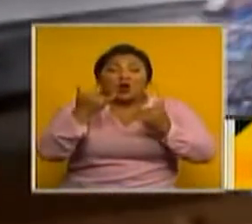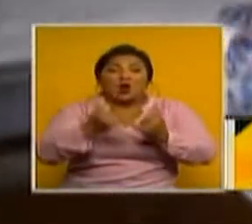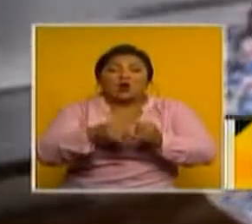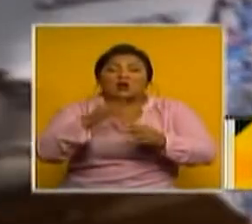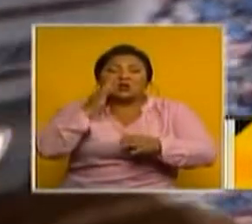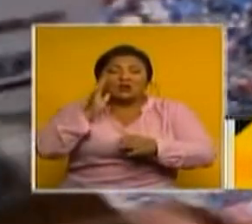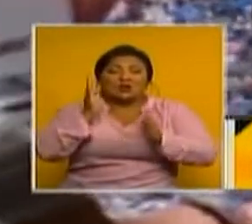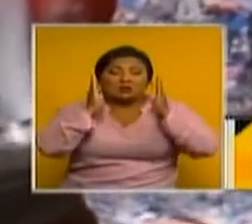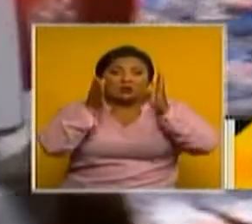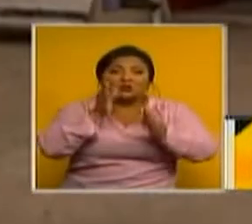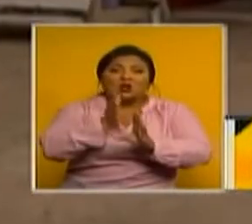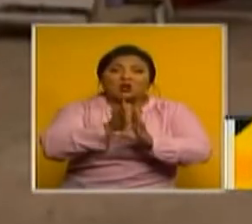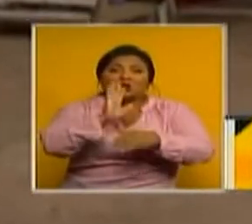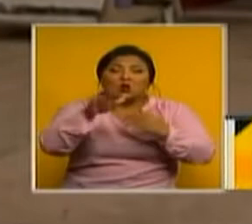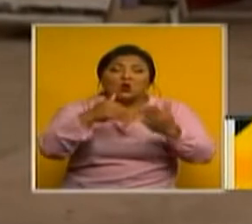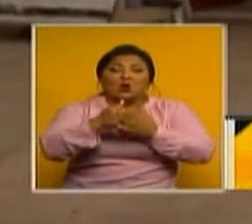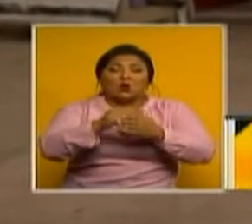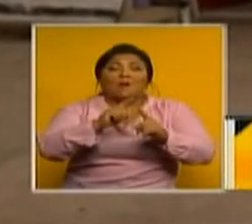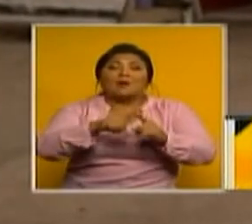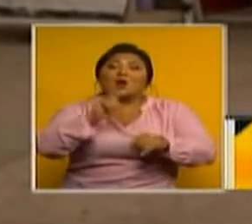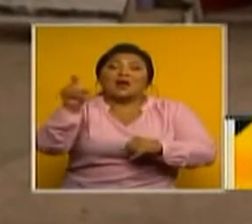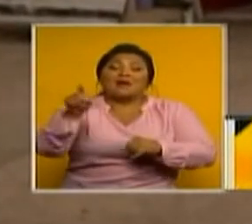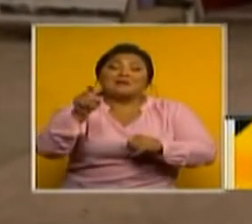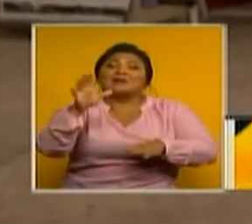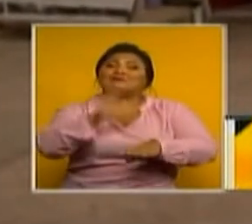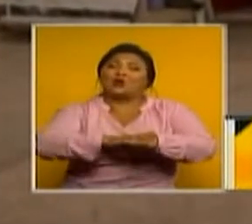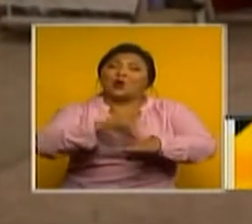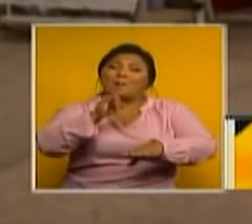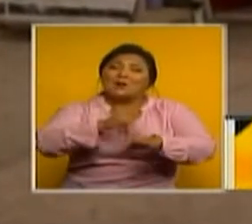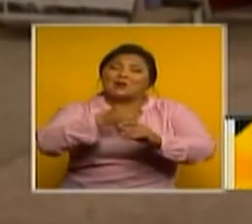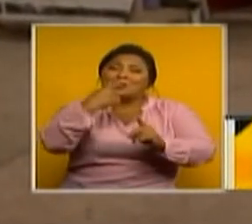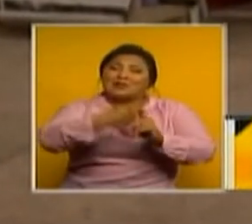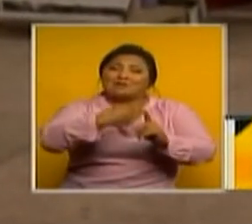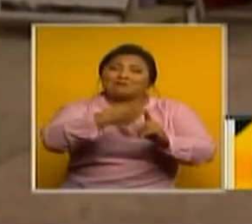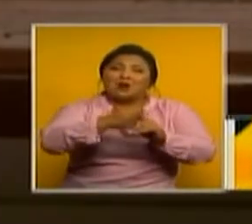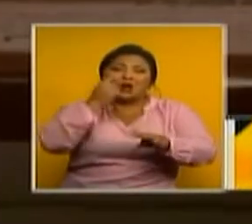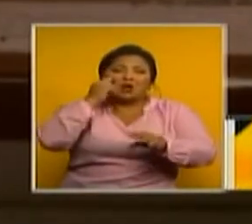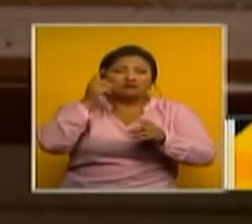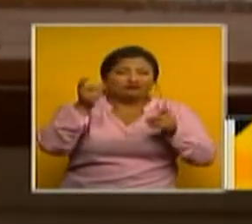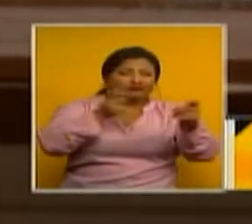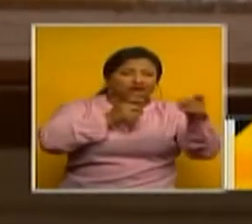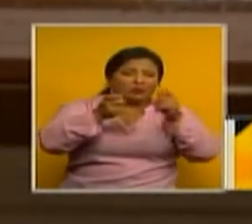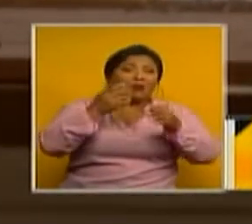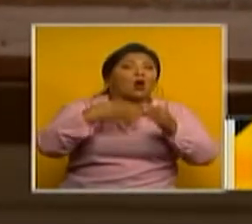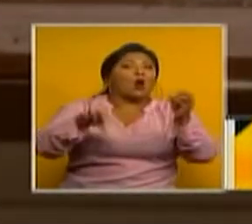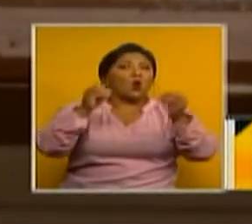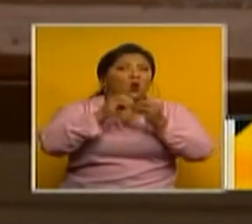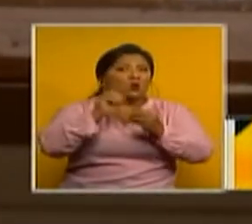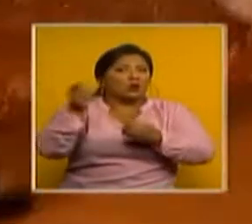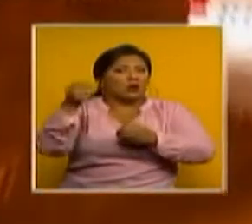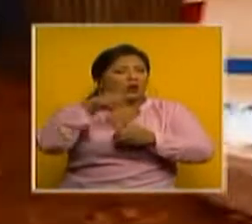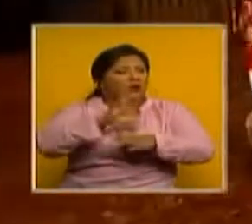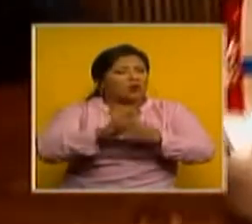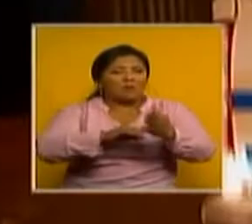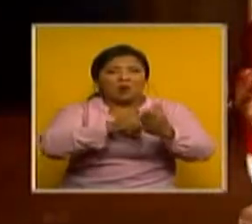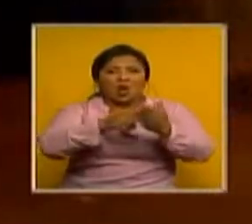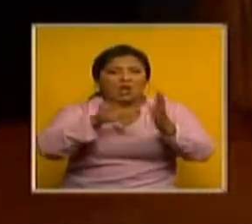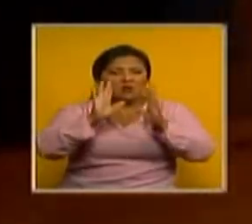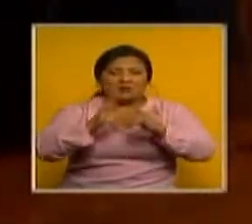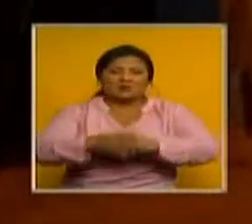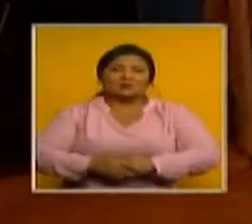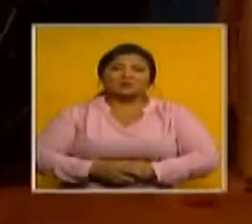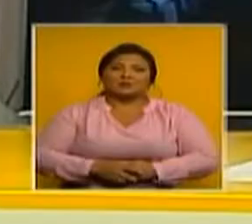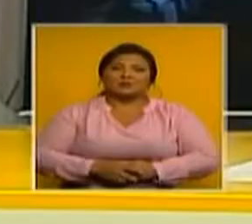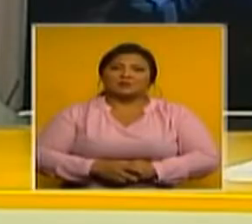psicológico hasta tanto en la Caraguay los baños son vigilados para evitar otro hecho similar Cristian Barzallo noticiero